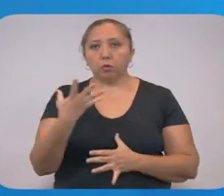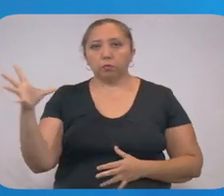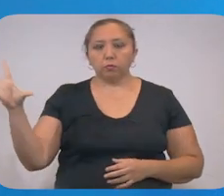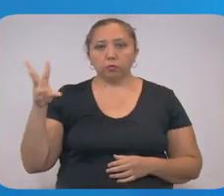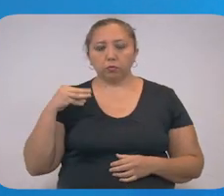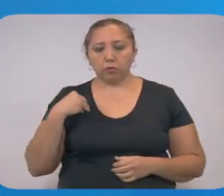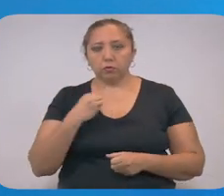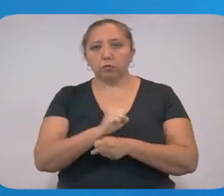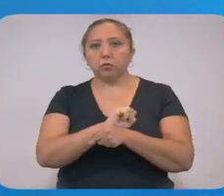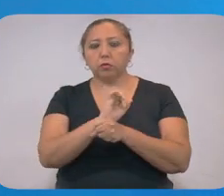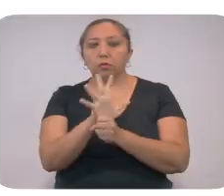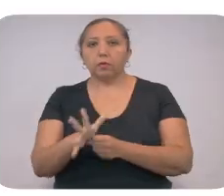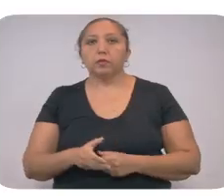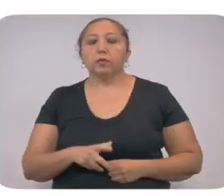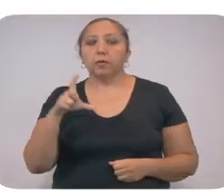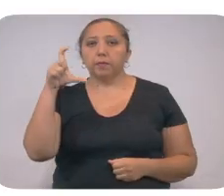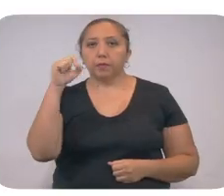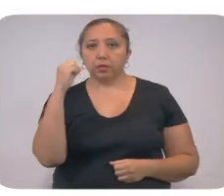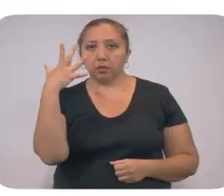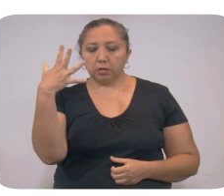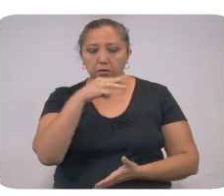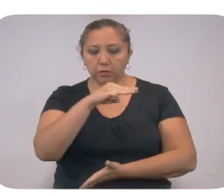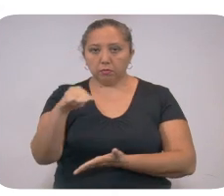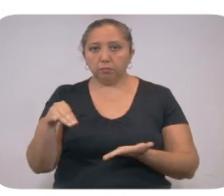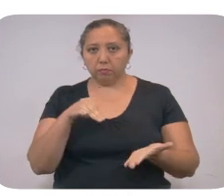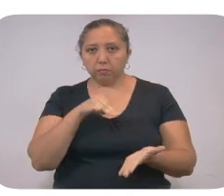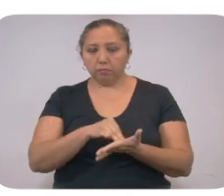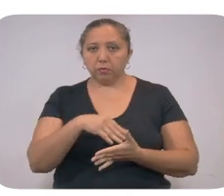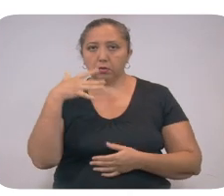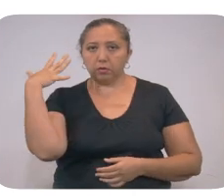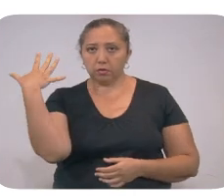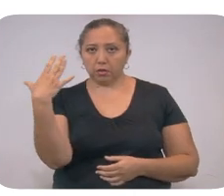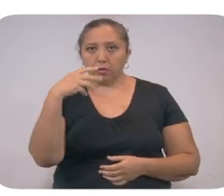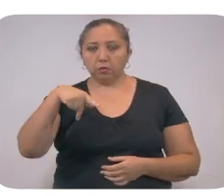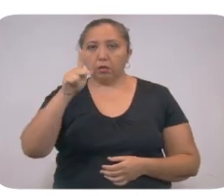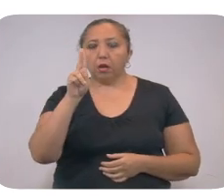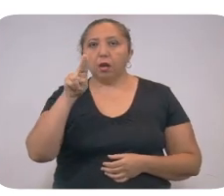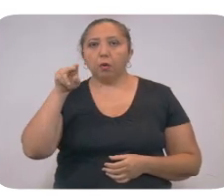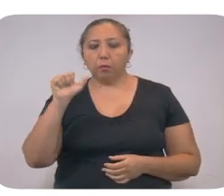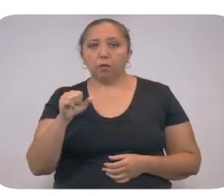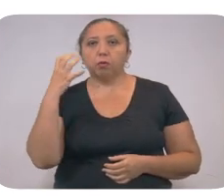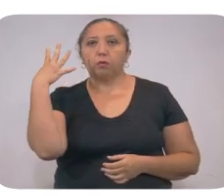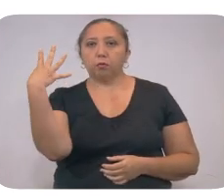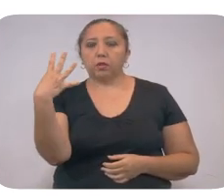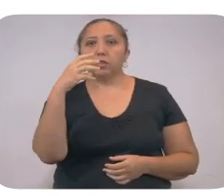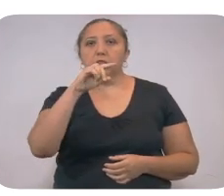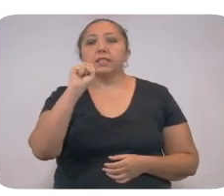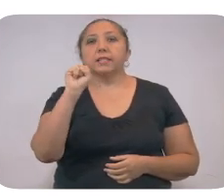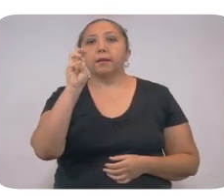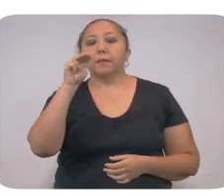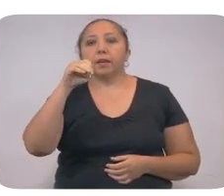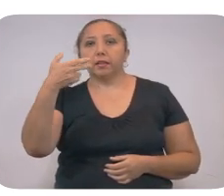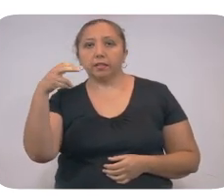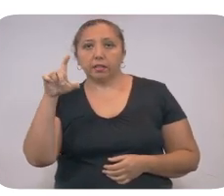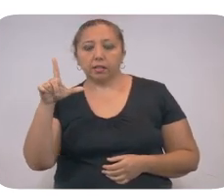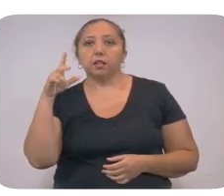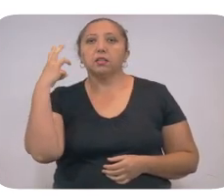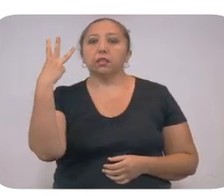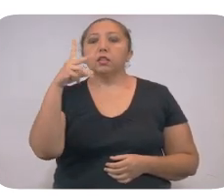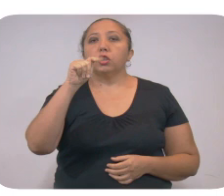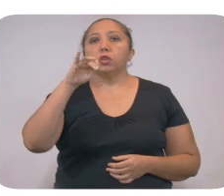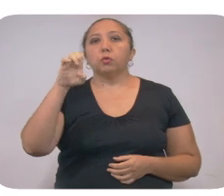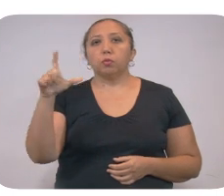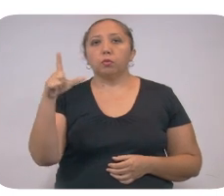contagios de coronavirus, 25 en Mérida, 5 en Cawa, 4 en Samajil, 3 en Tikul,